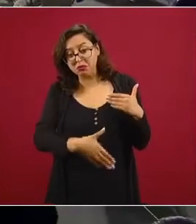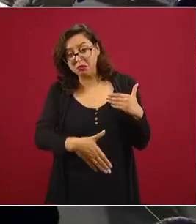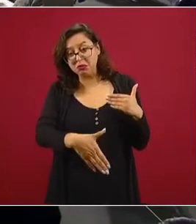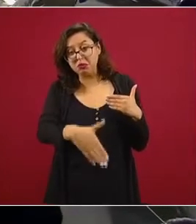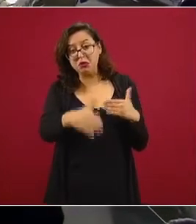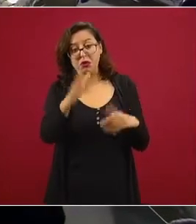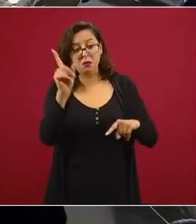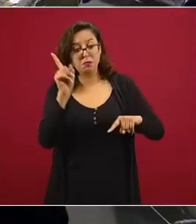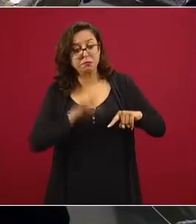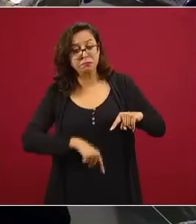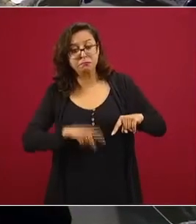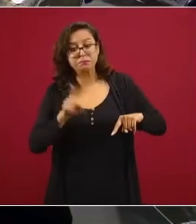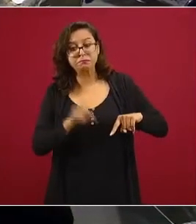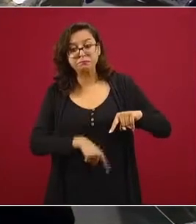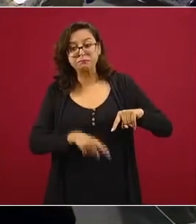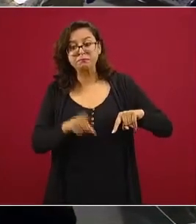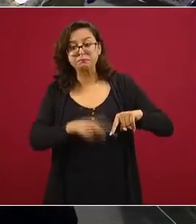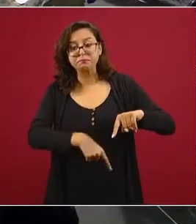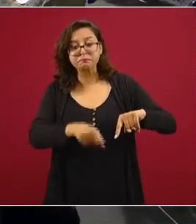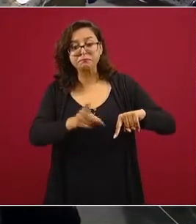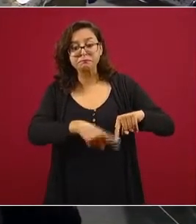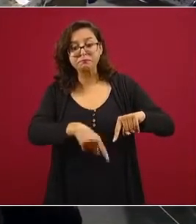actos de corrupción,